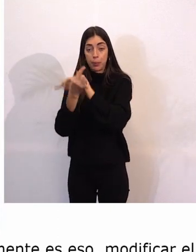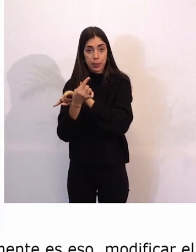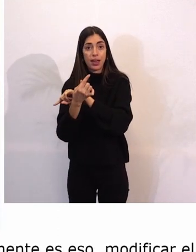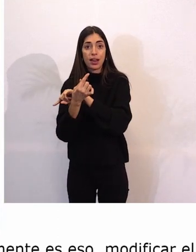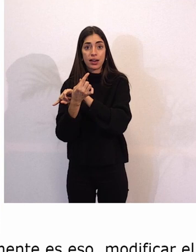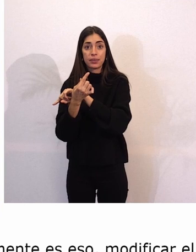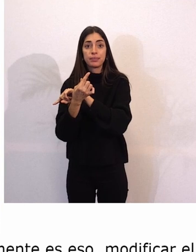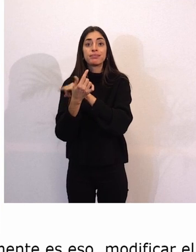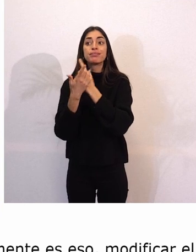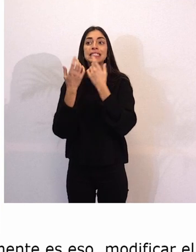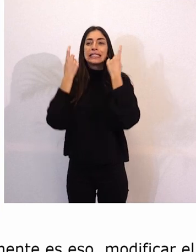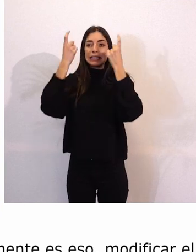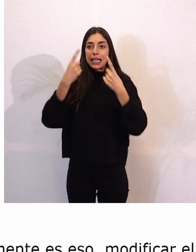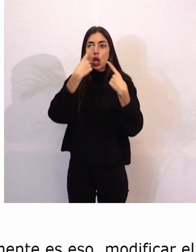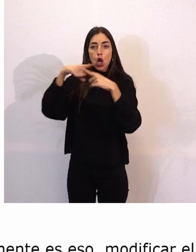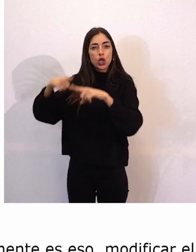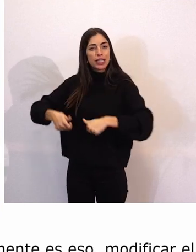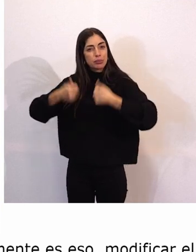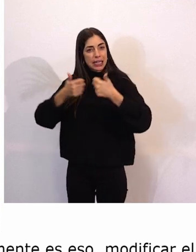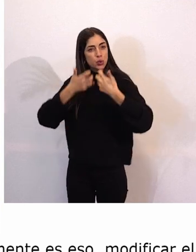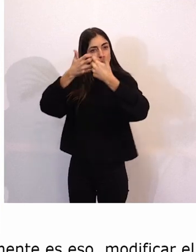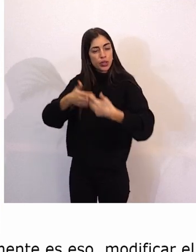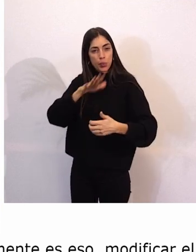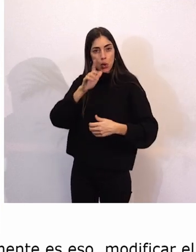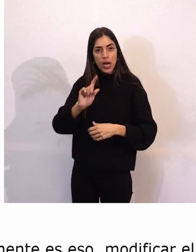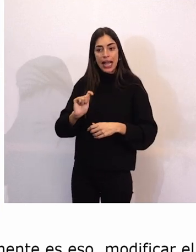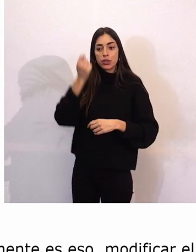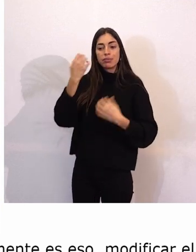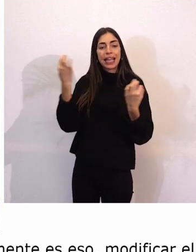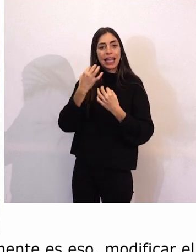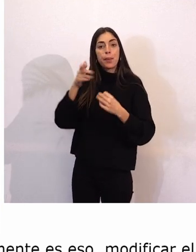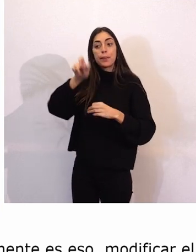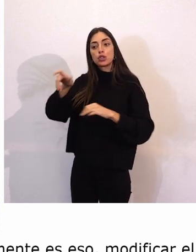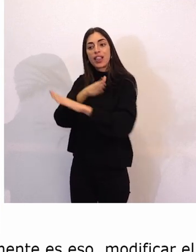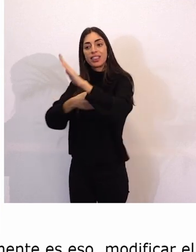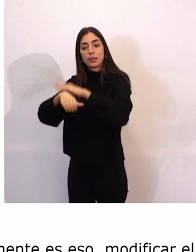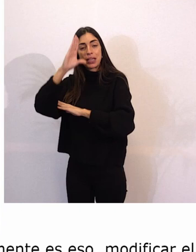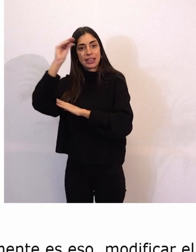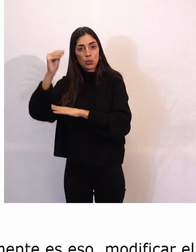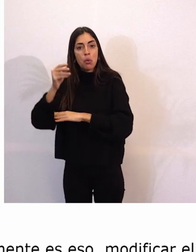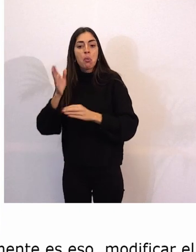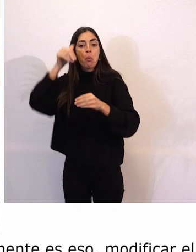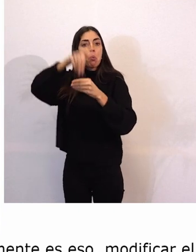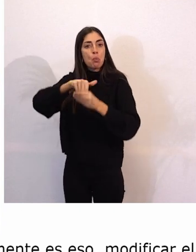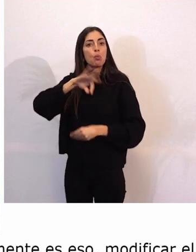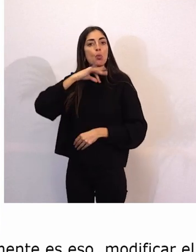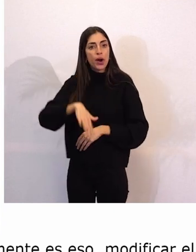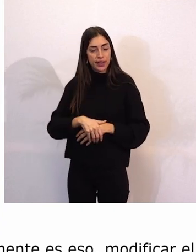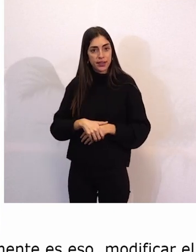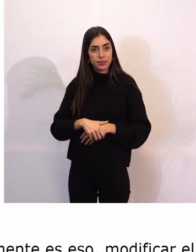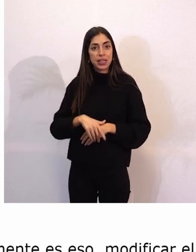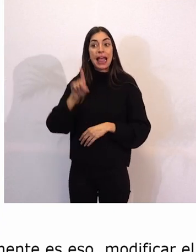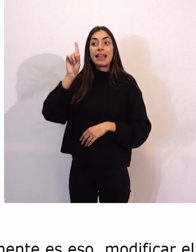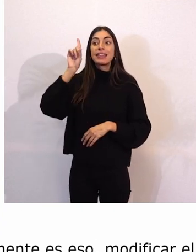Y hay que luchar por más cosas. Se ha conseguido, por ejemplo, que las personas con discapacidad intelectual puedan votar. Se ha conseguido también el